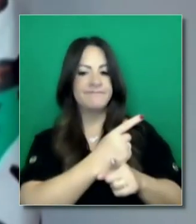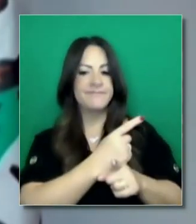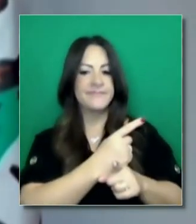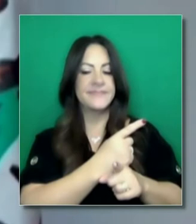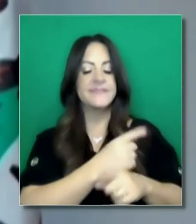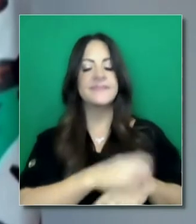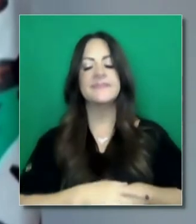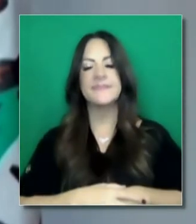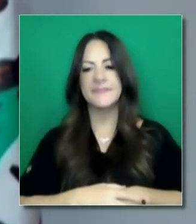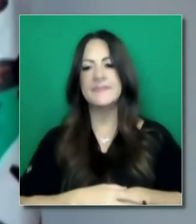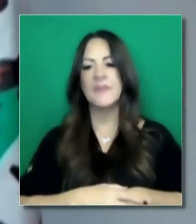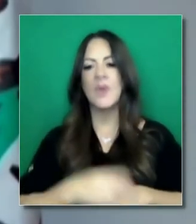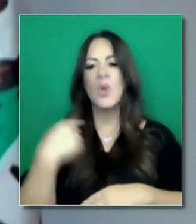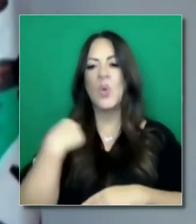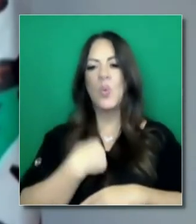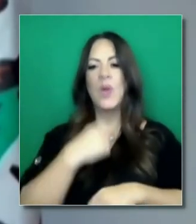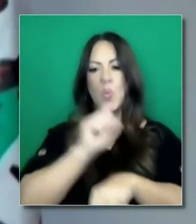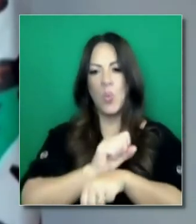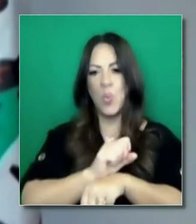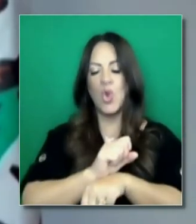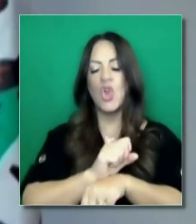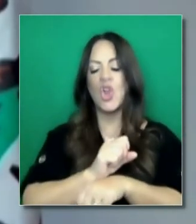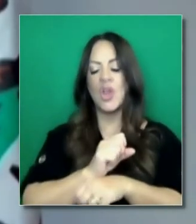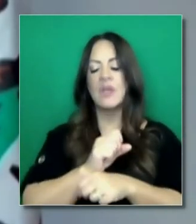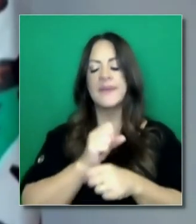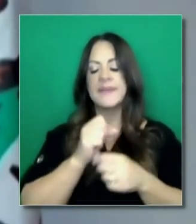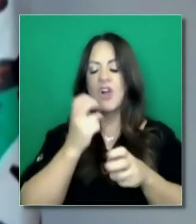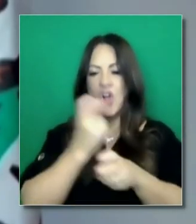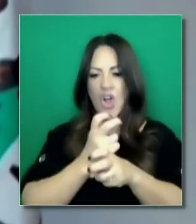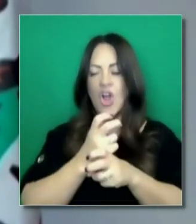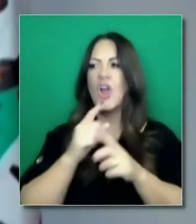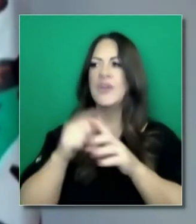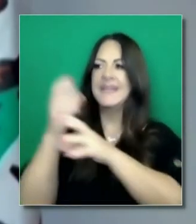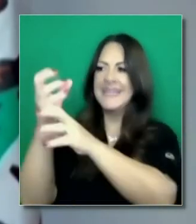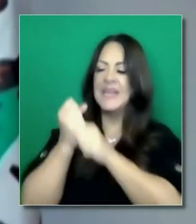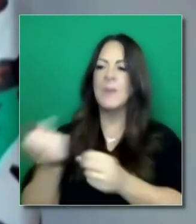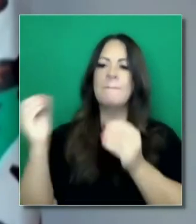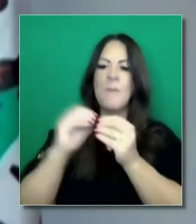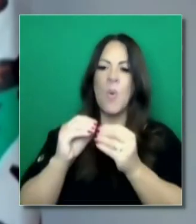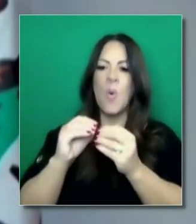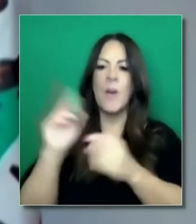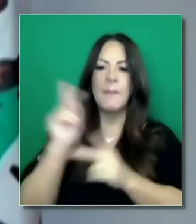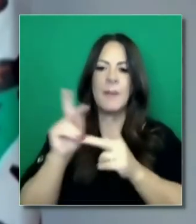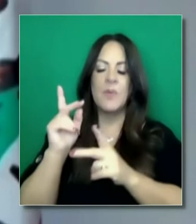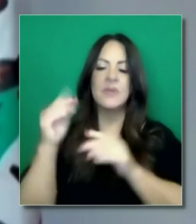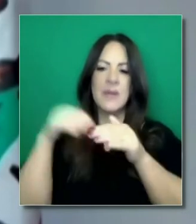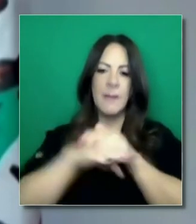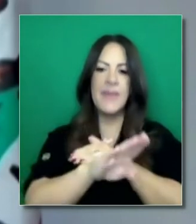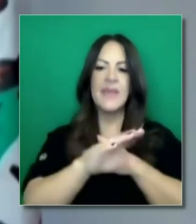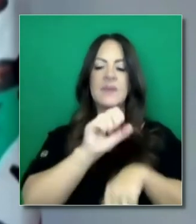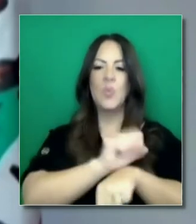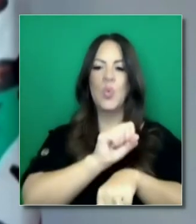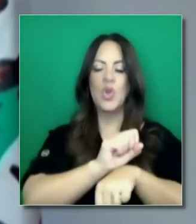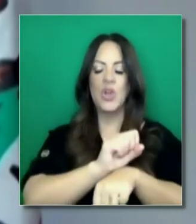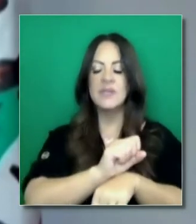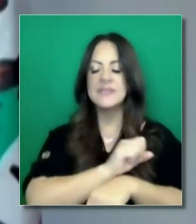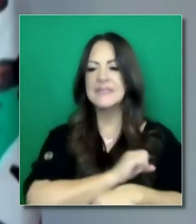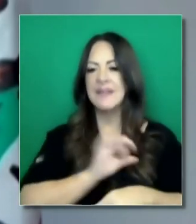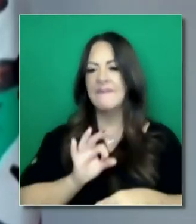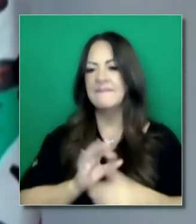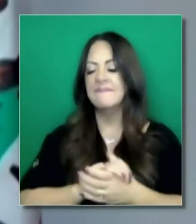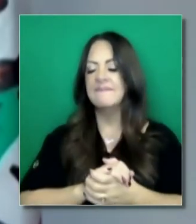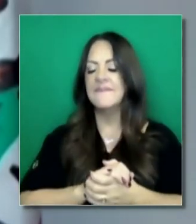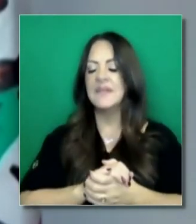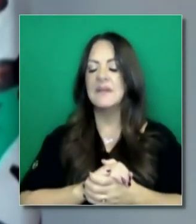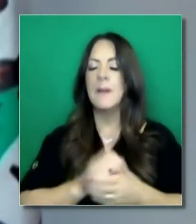muy importante para recalcar. Hemos, estamos nosotros tratar de nuestros esfuerzos de conseguir el personal a nivel estatal, pero también los